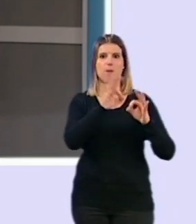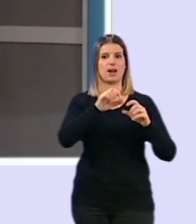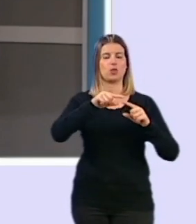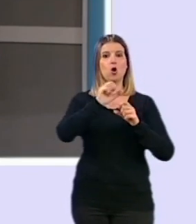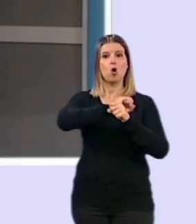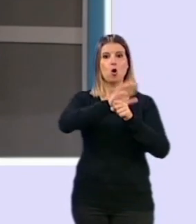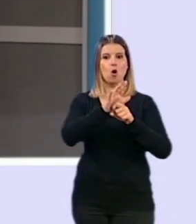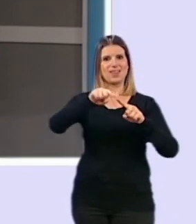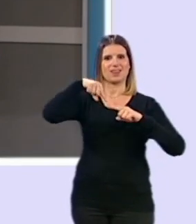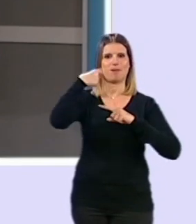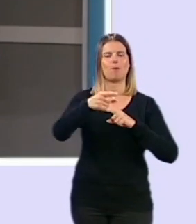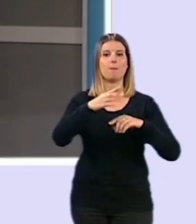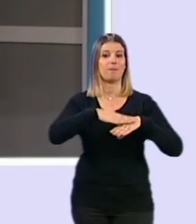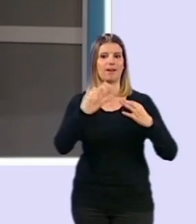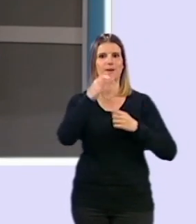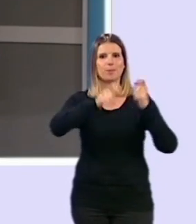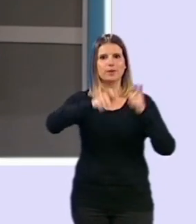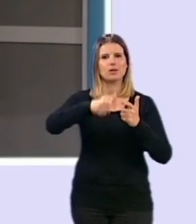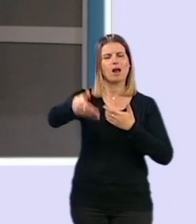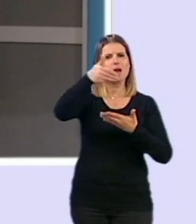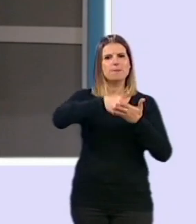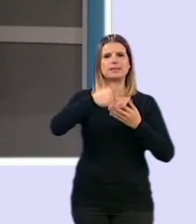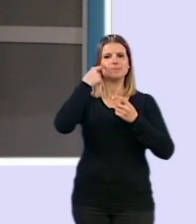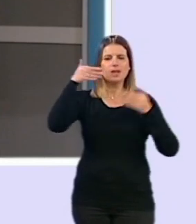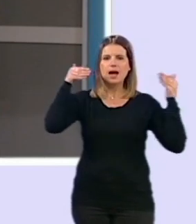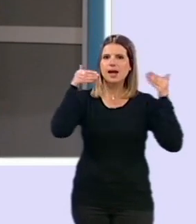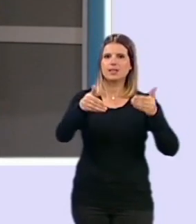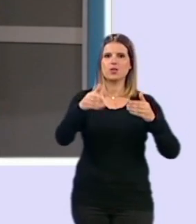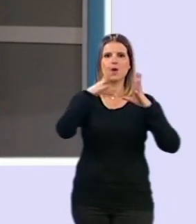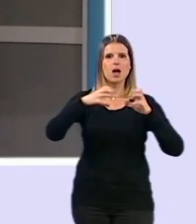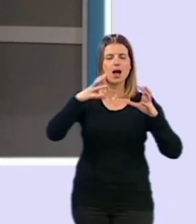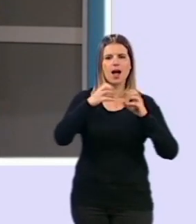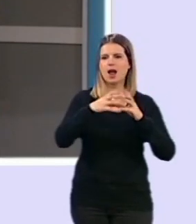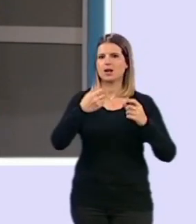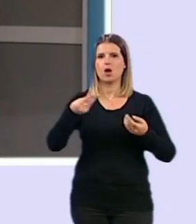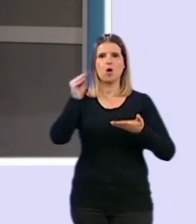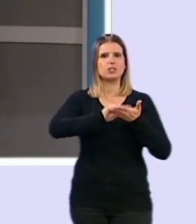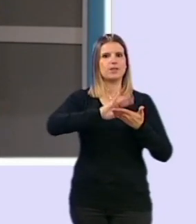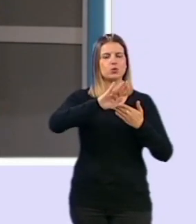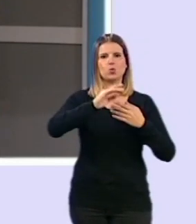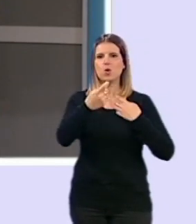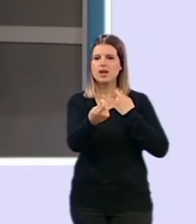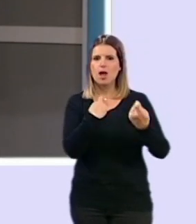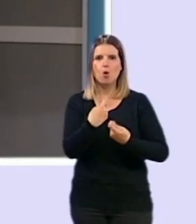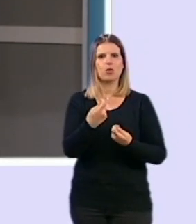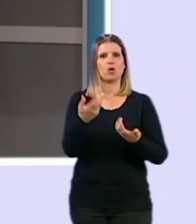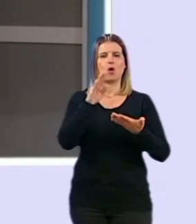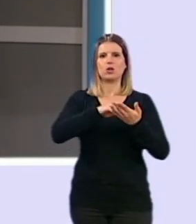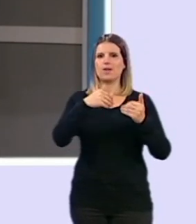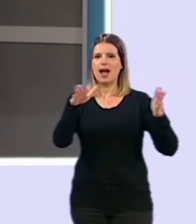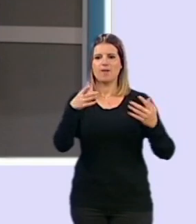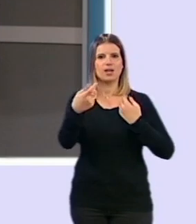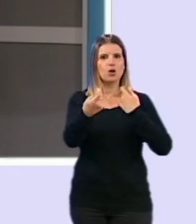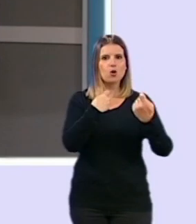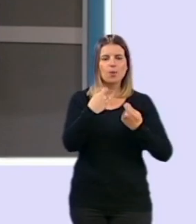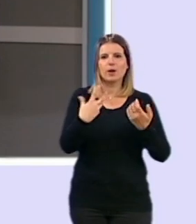para atender a todas las peticiones de todos los ciudadanos que estén deseando de poner de nuevo en marcha a sus negocios, sus comercios y todos